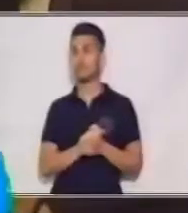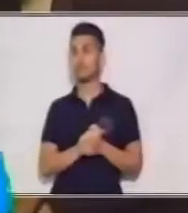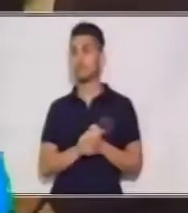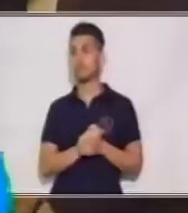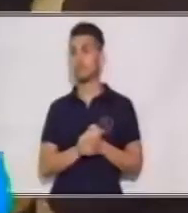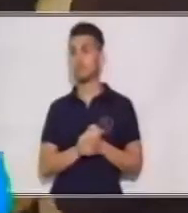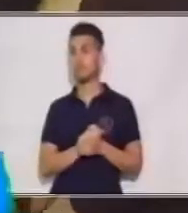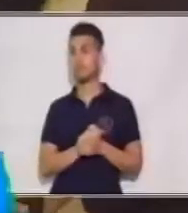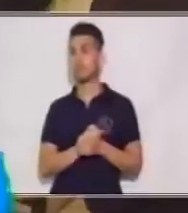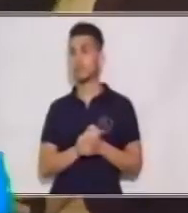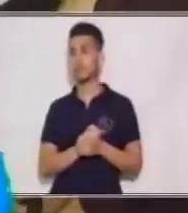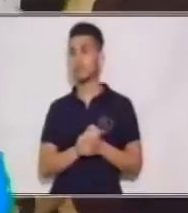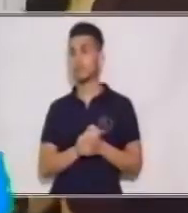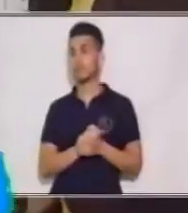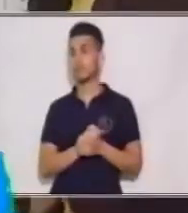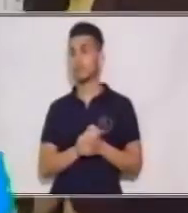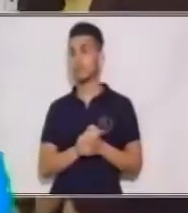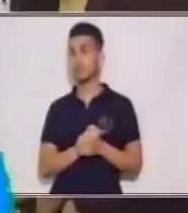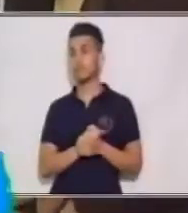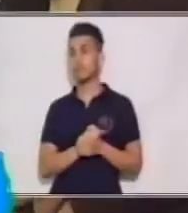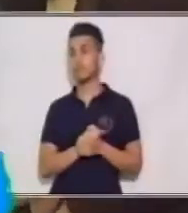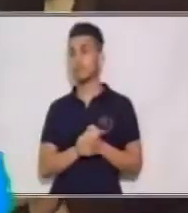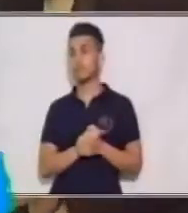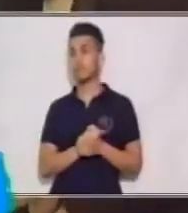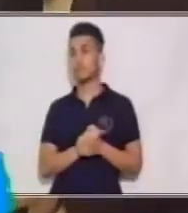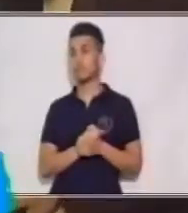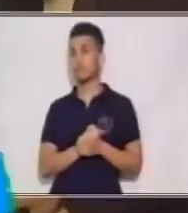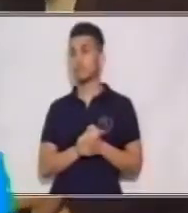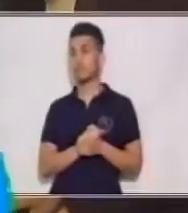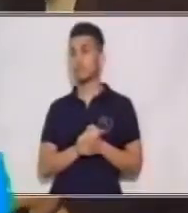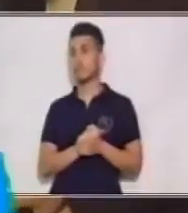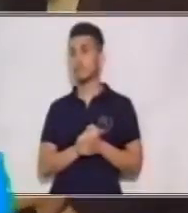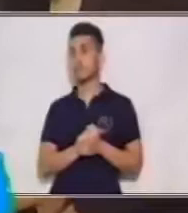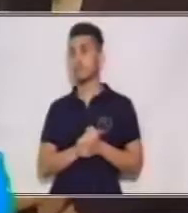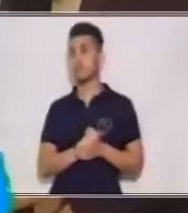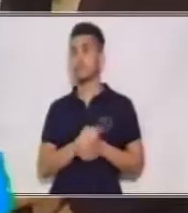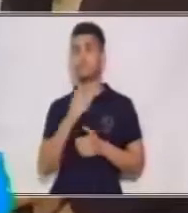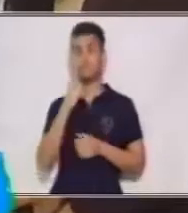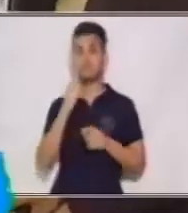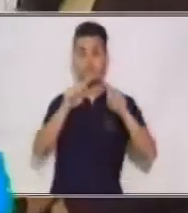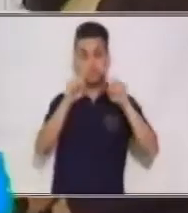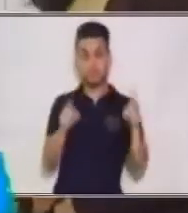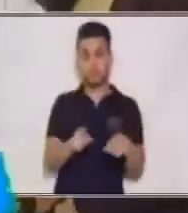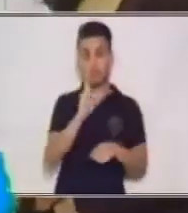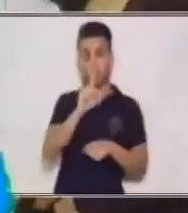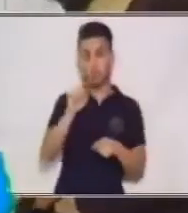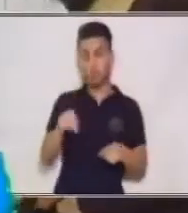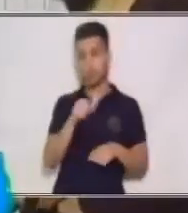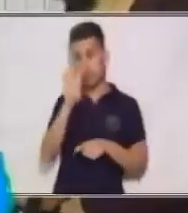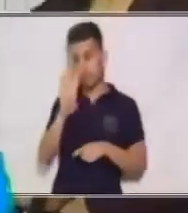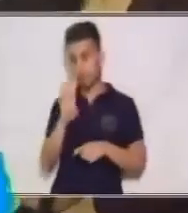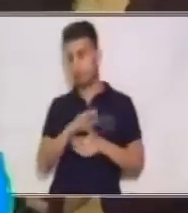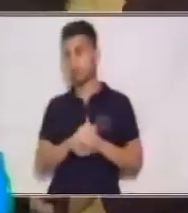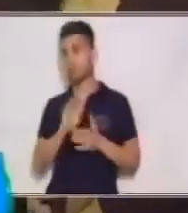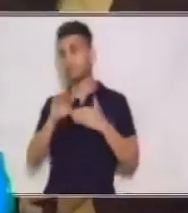1 con 4. Ahora,